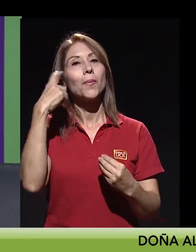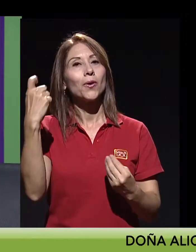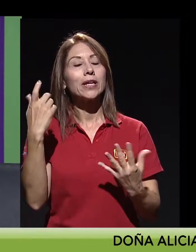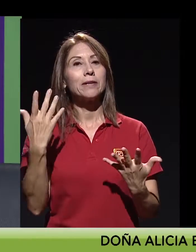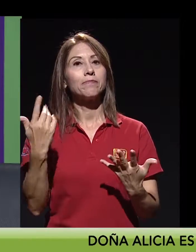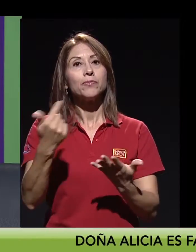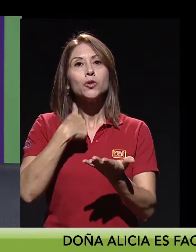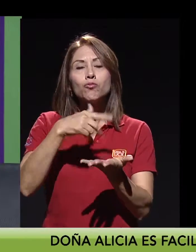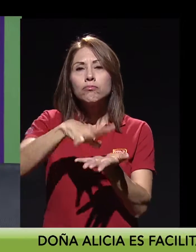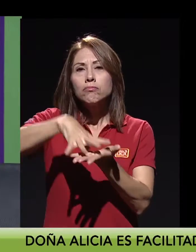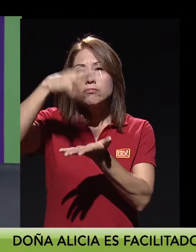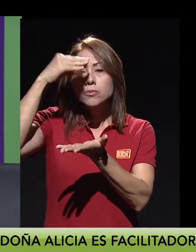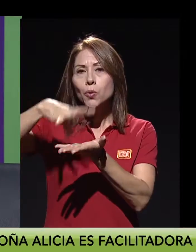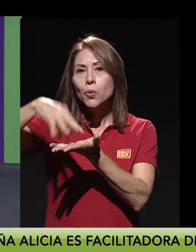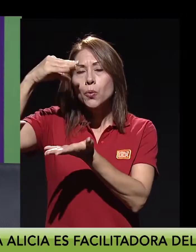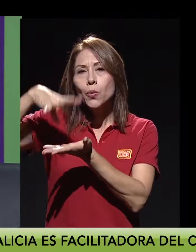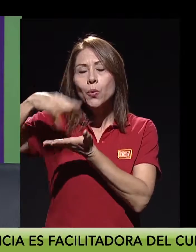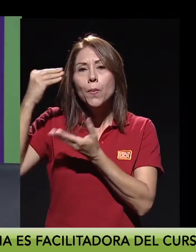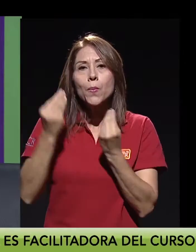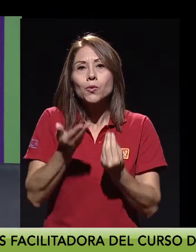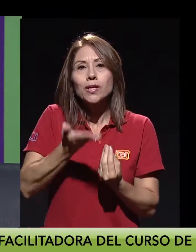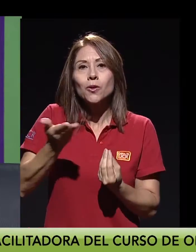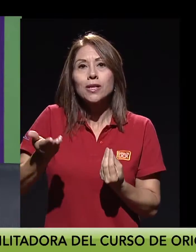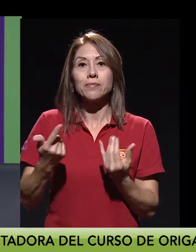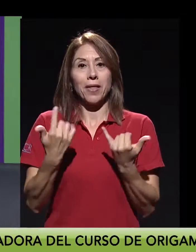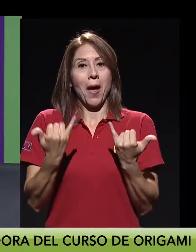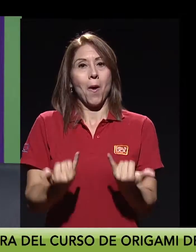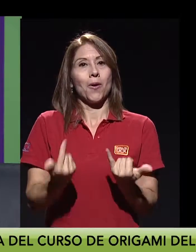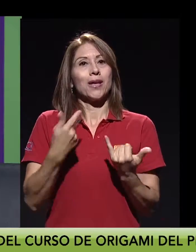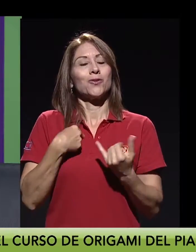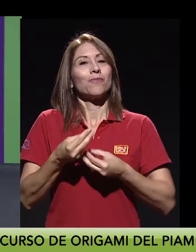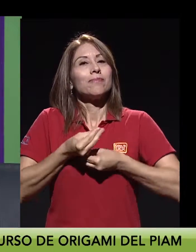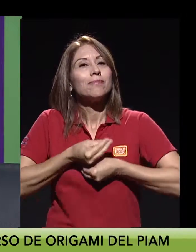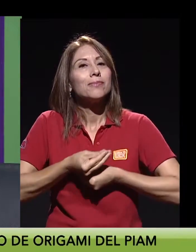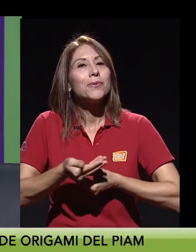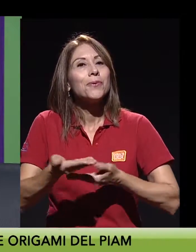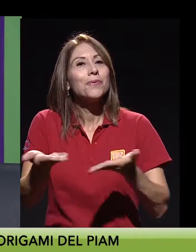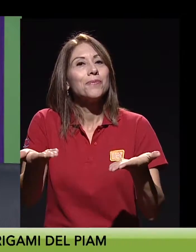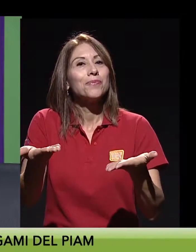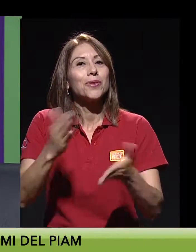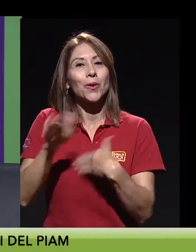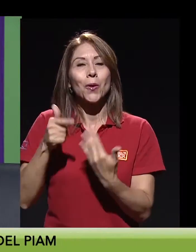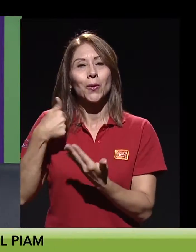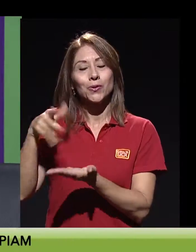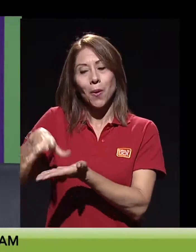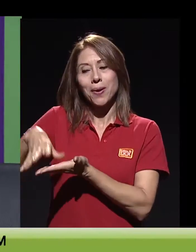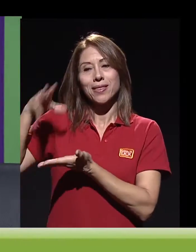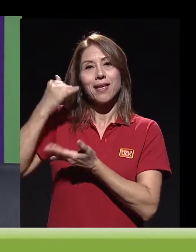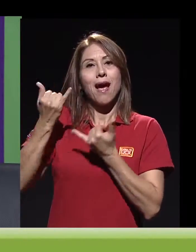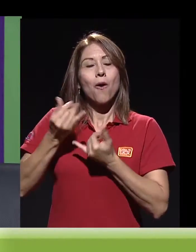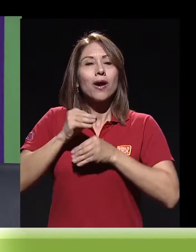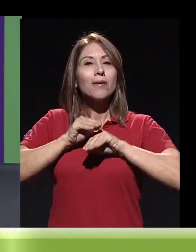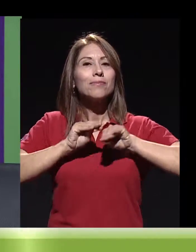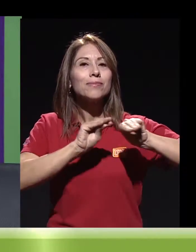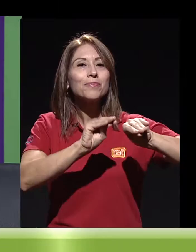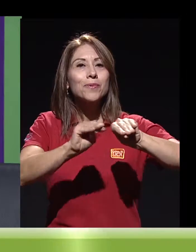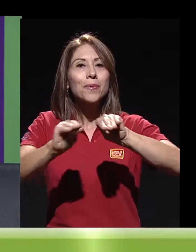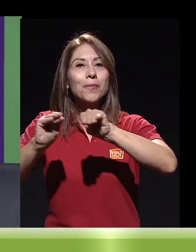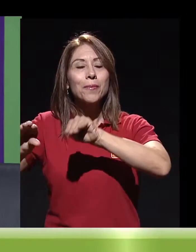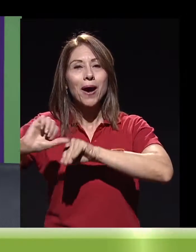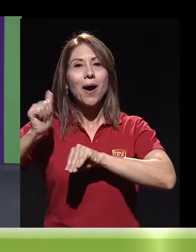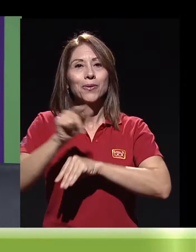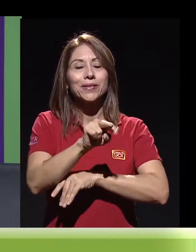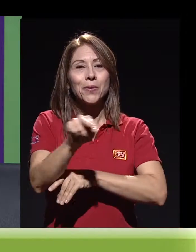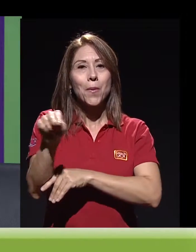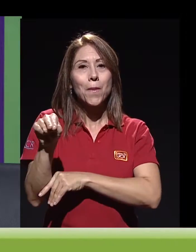aparte de que aprendí muchas cosas, ahora yo puedo retribuir lo que he aprendido, enseñarle a otras compañeras y